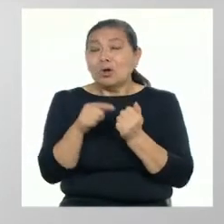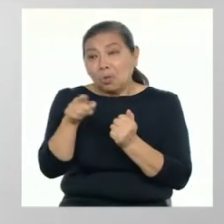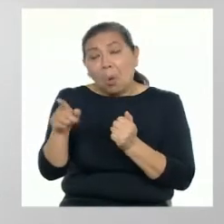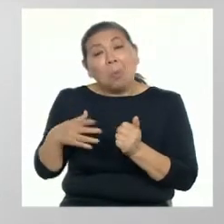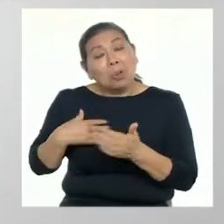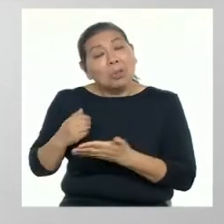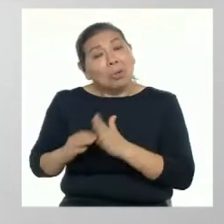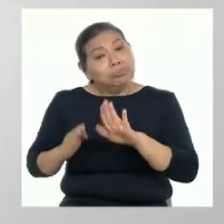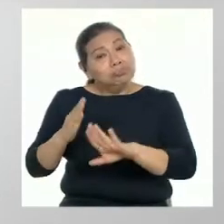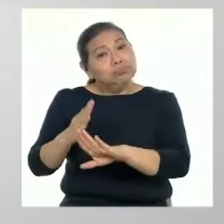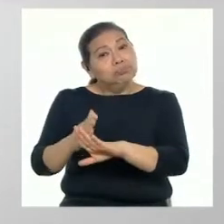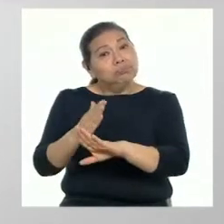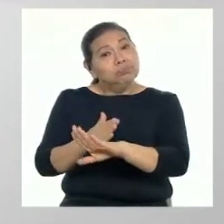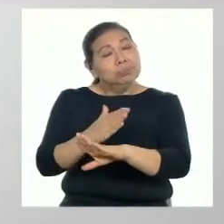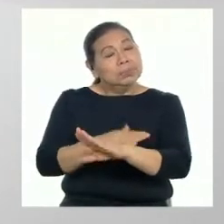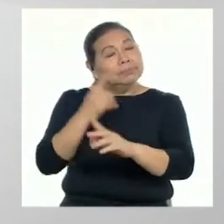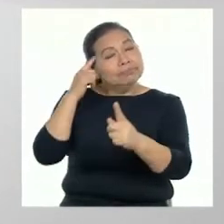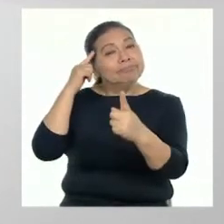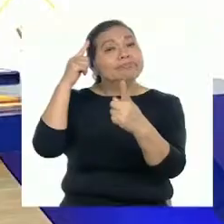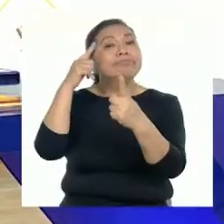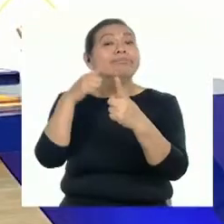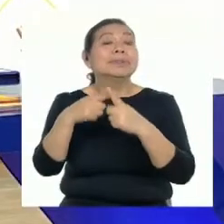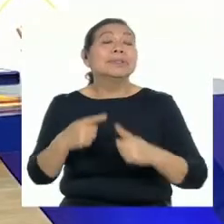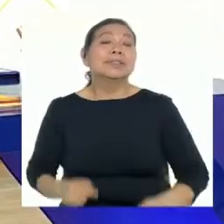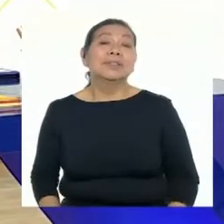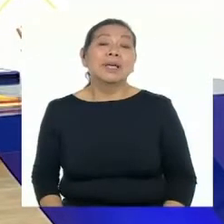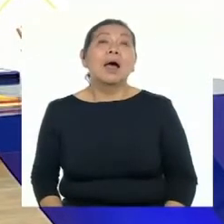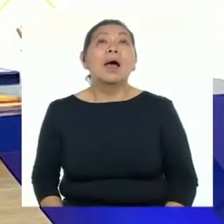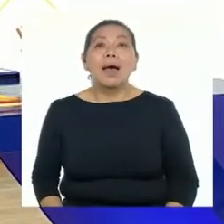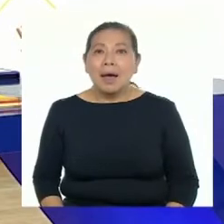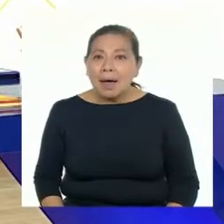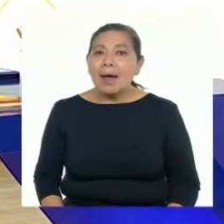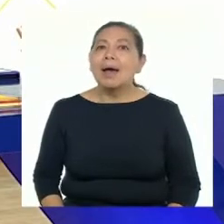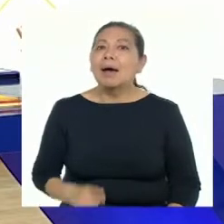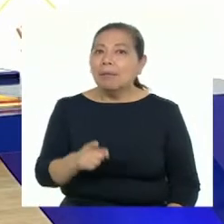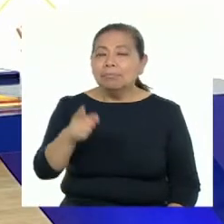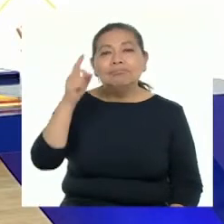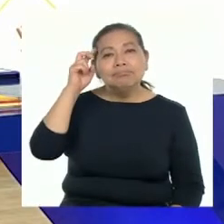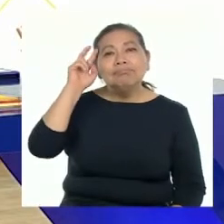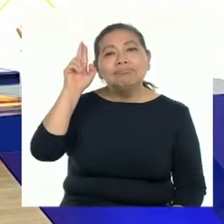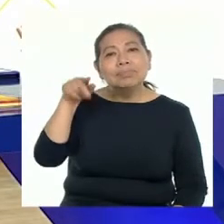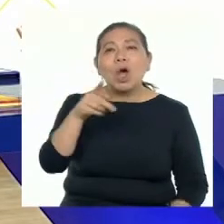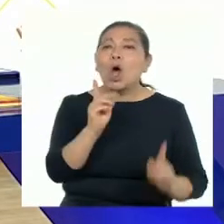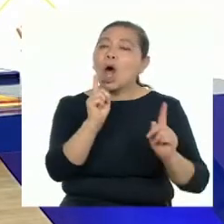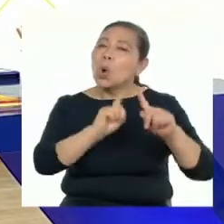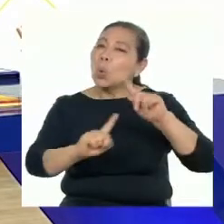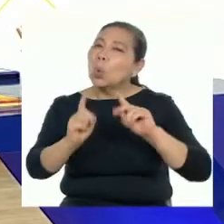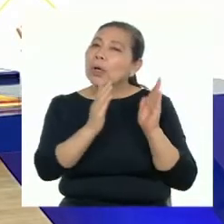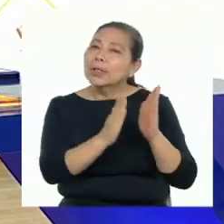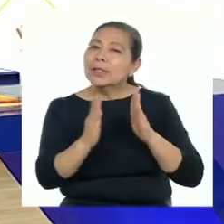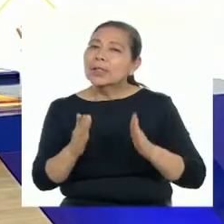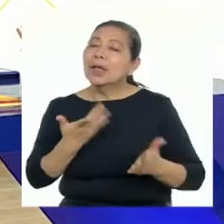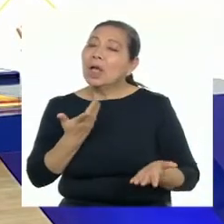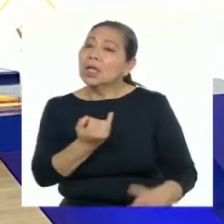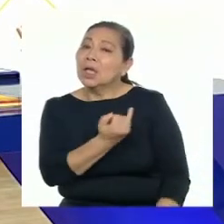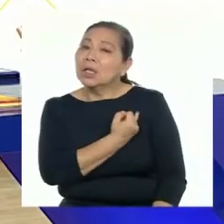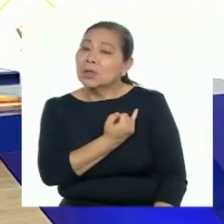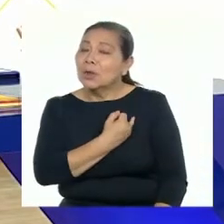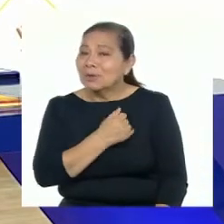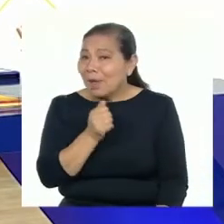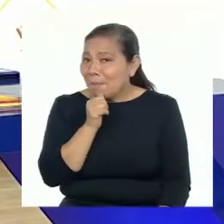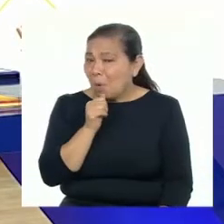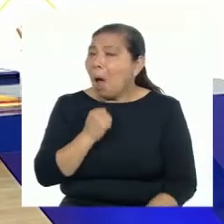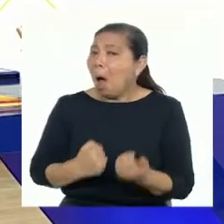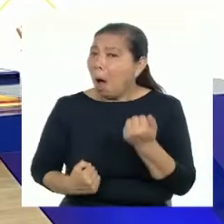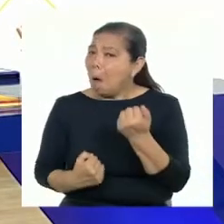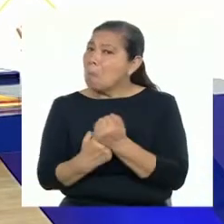ellas para desarrollar nuestras metas. Claro, yo sé que existen algunas organizaciones del Estado e instituciones privadas